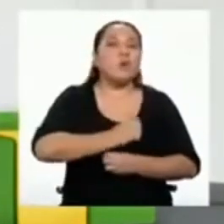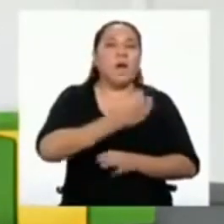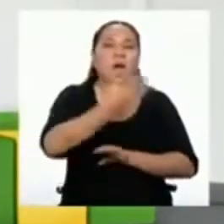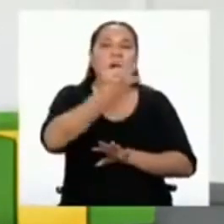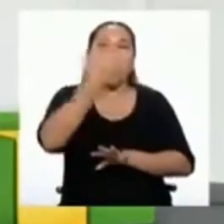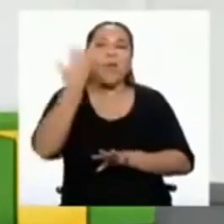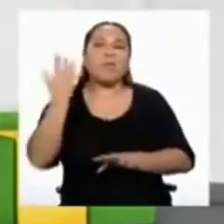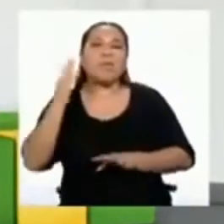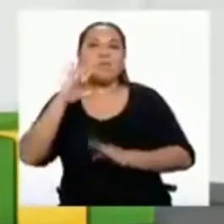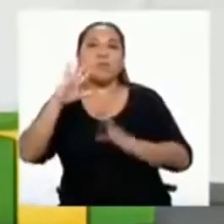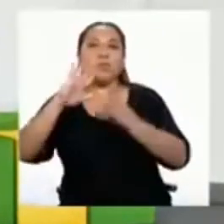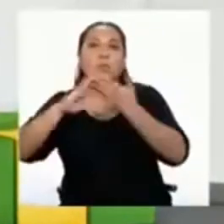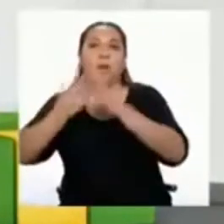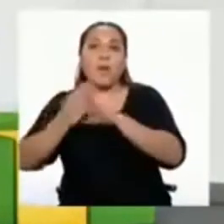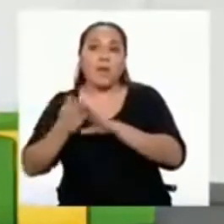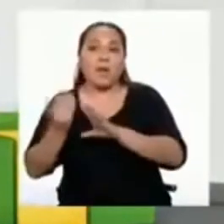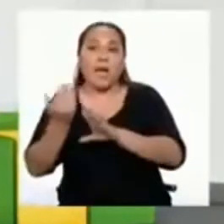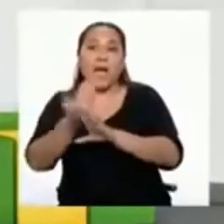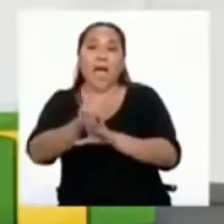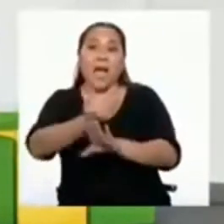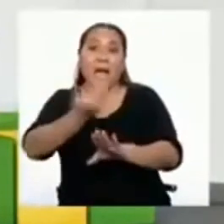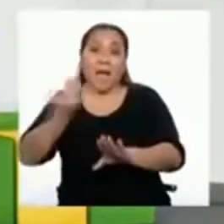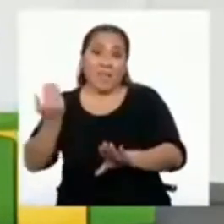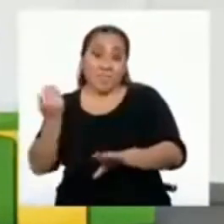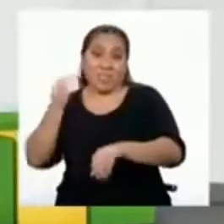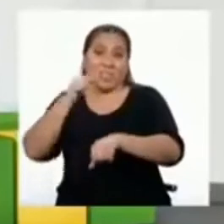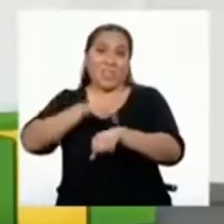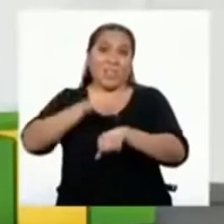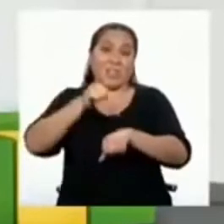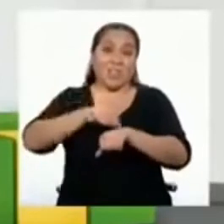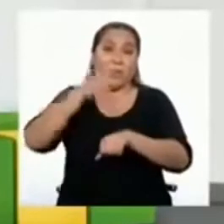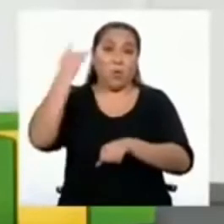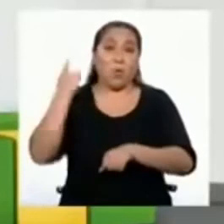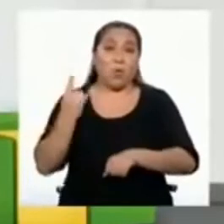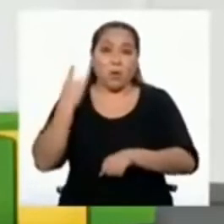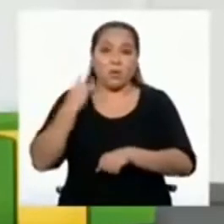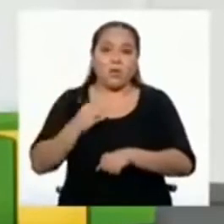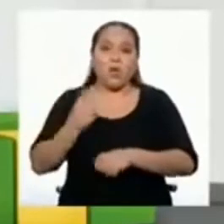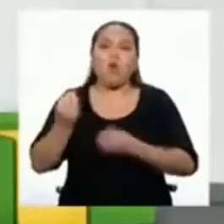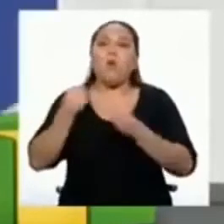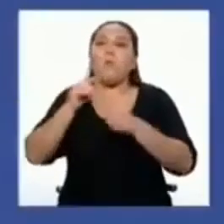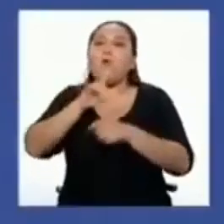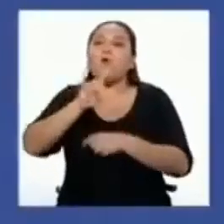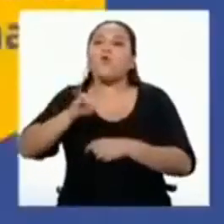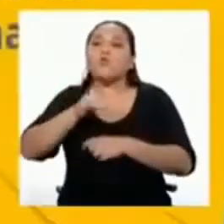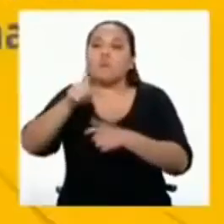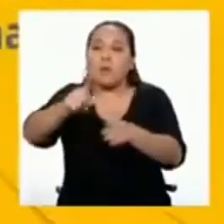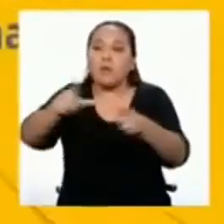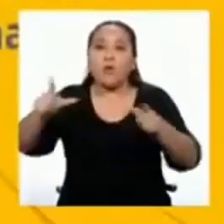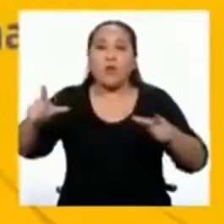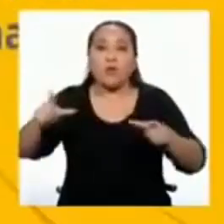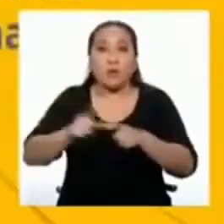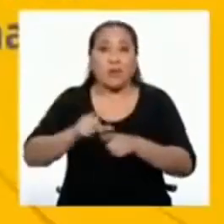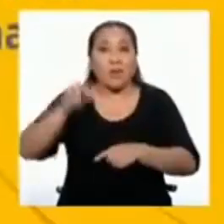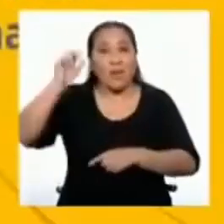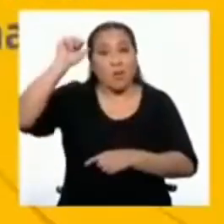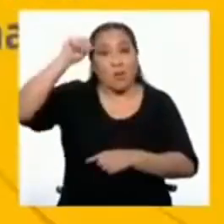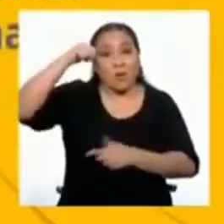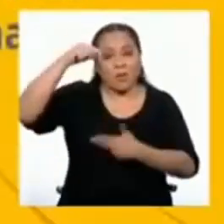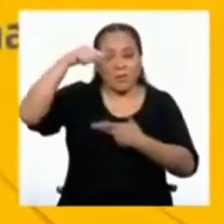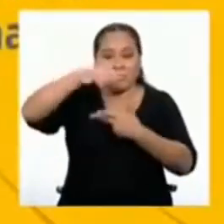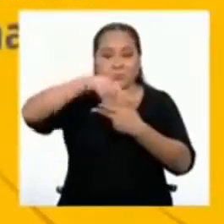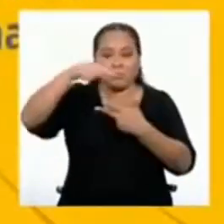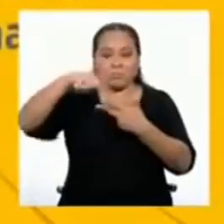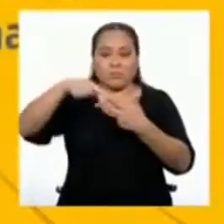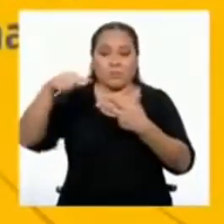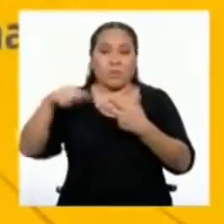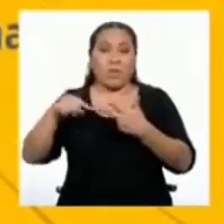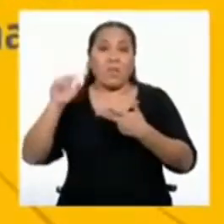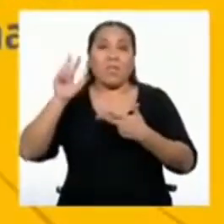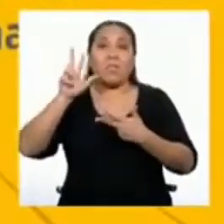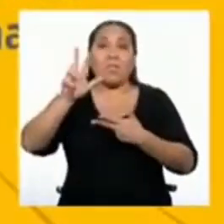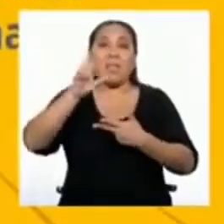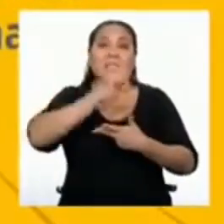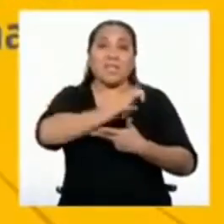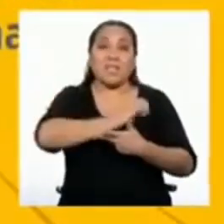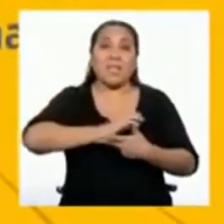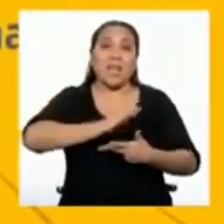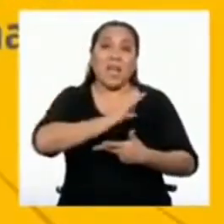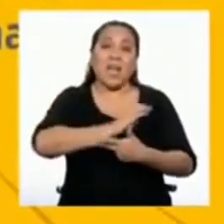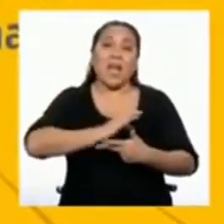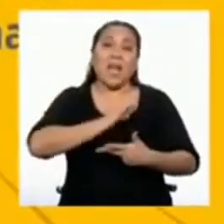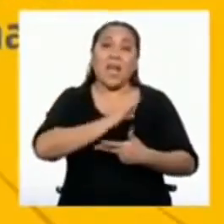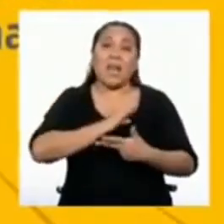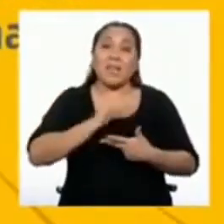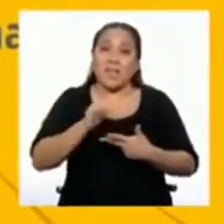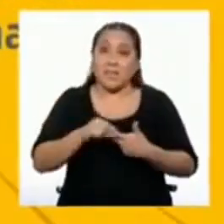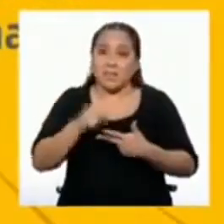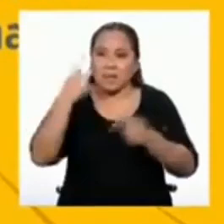barrio o comunidad antes del estado de emergencia en cuanto al uso de espacios públicos. ¿Recuerdas al menos tres comportamientos que veías en las